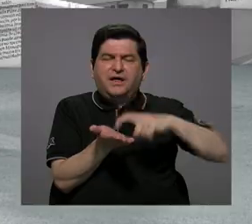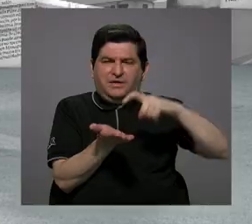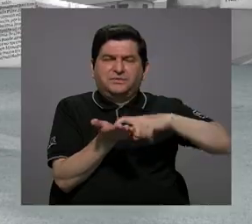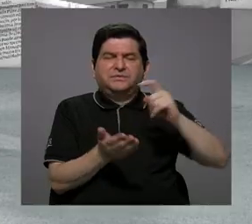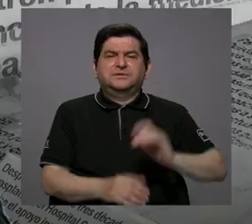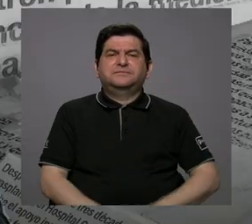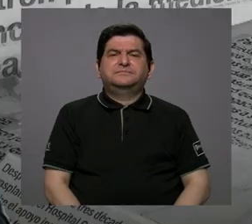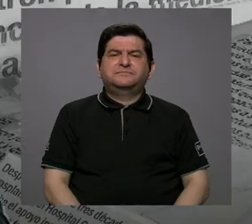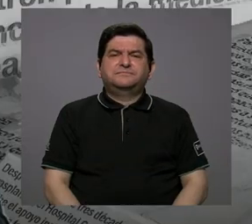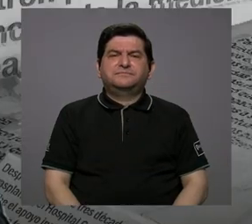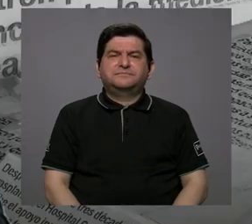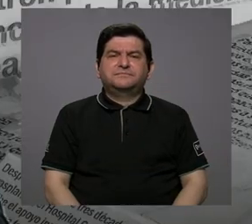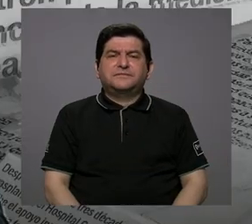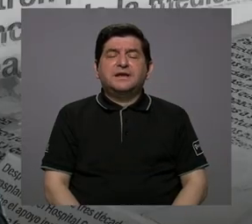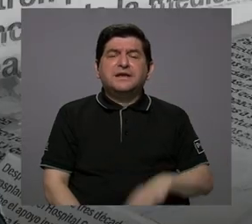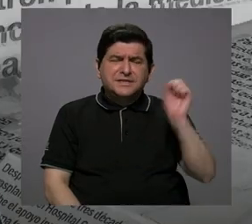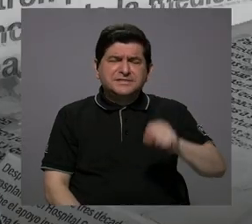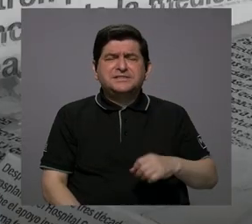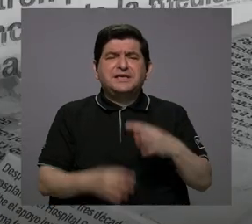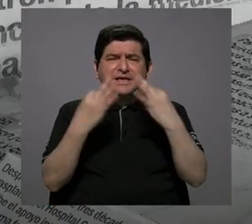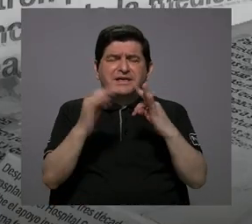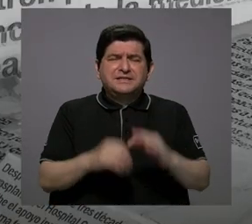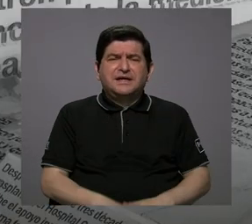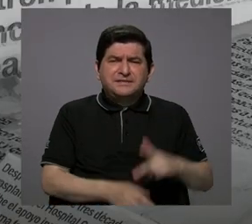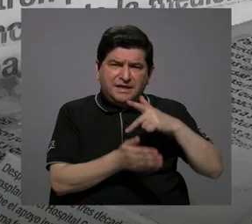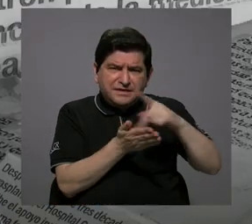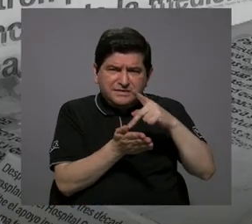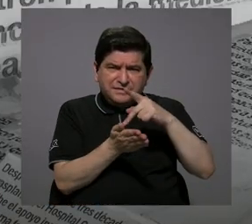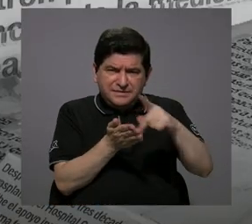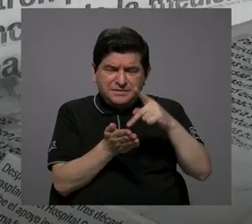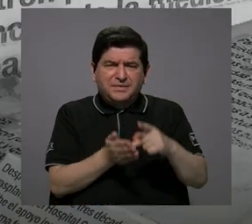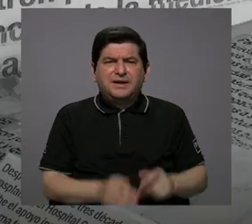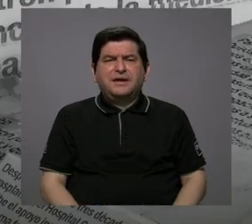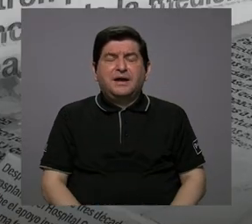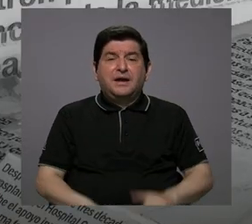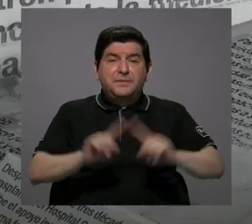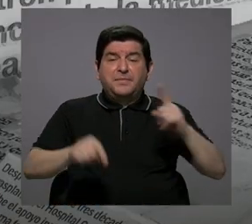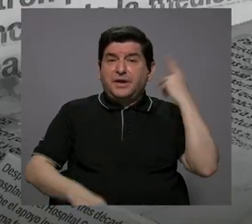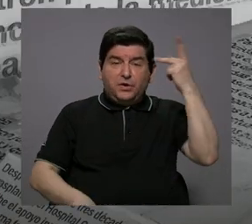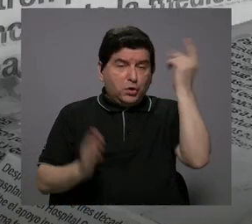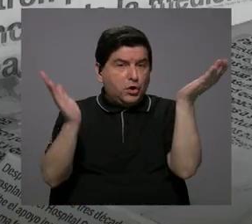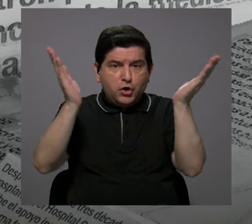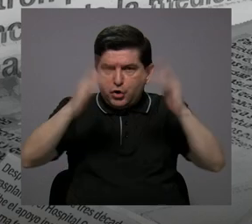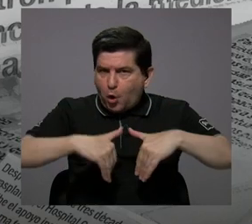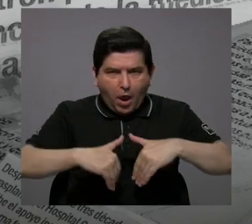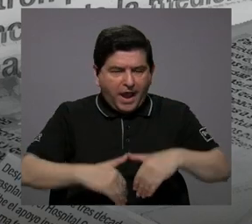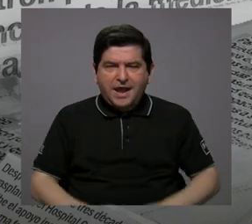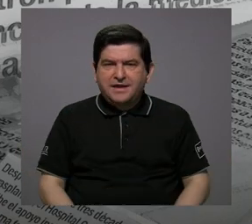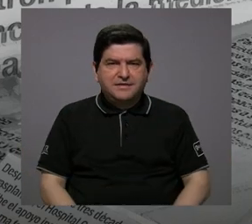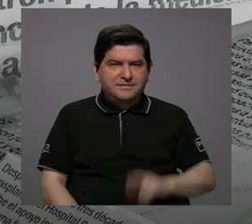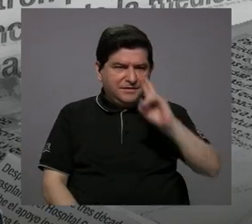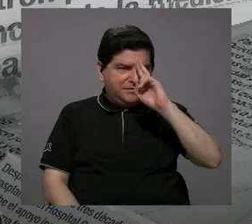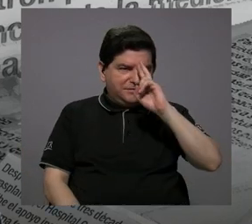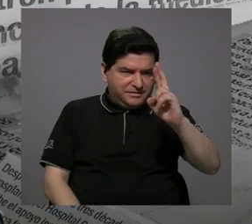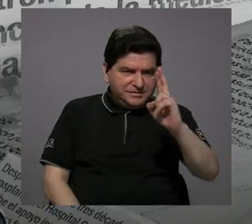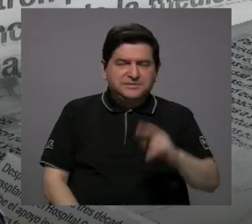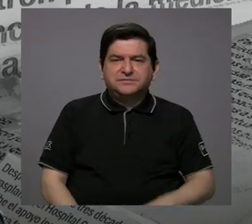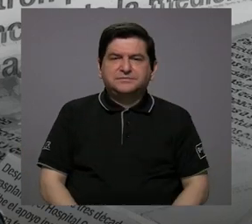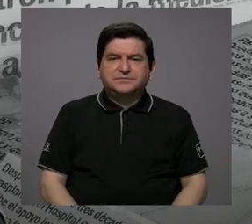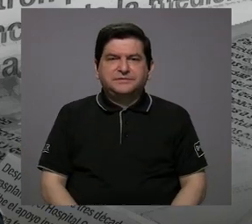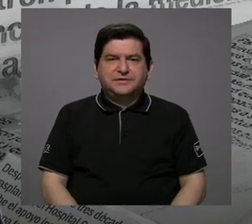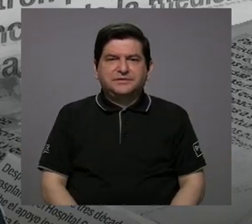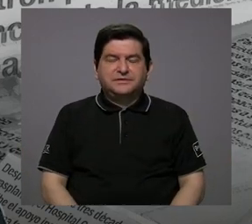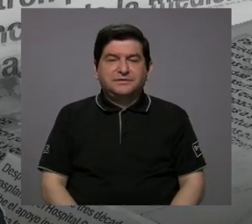estado pasando retroactivos, pero efectivamente no hay ninguna política de reconocimiento a